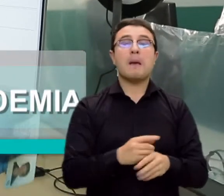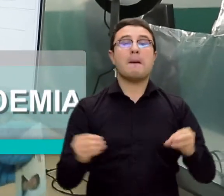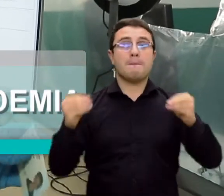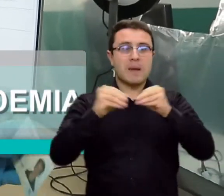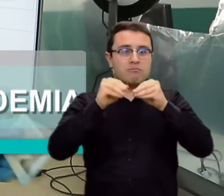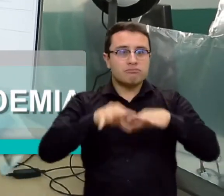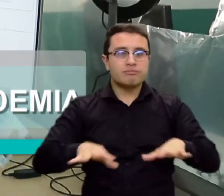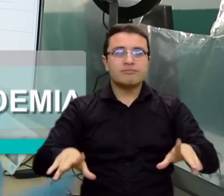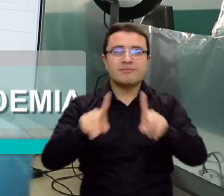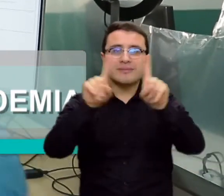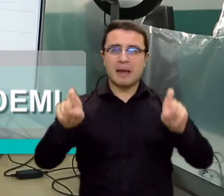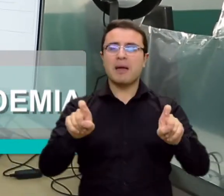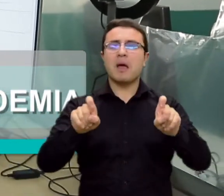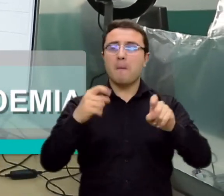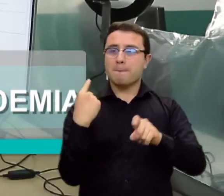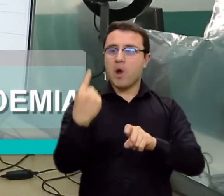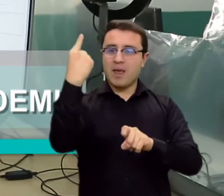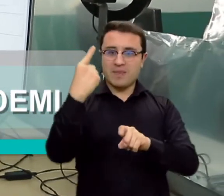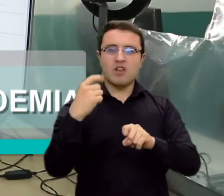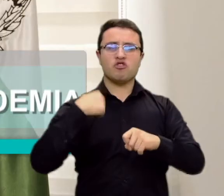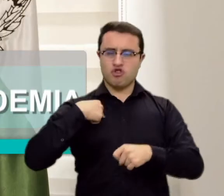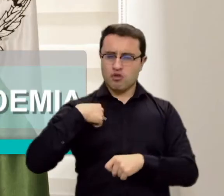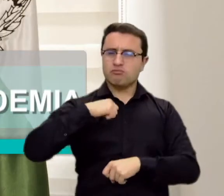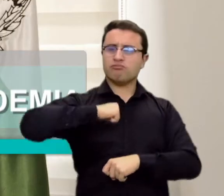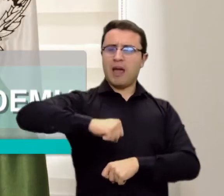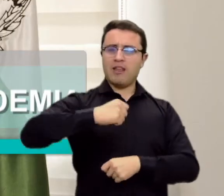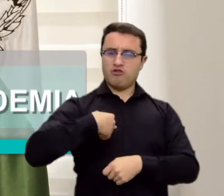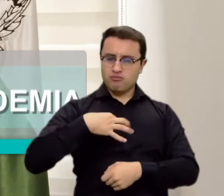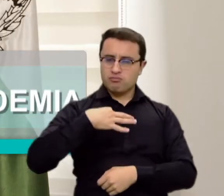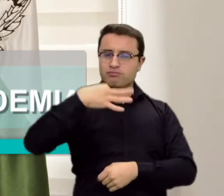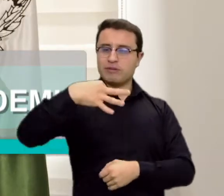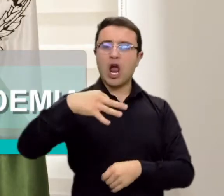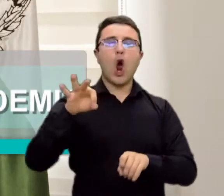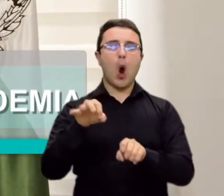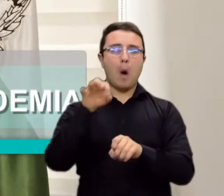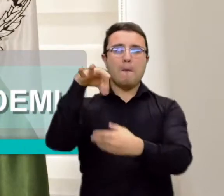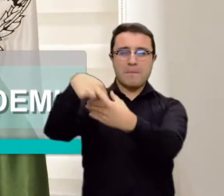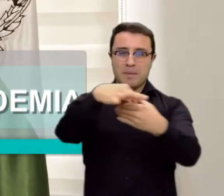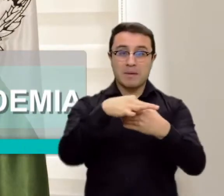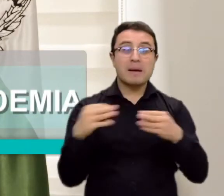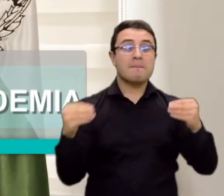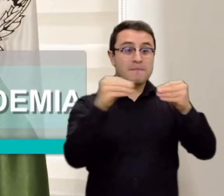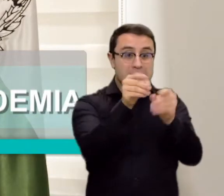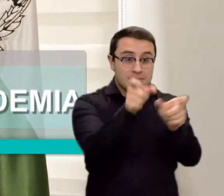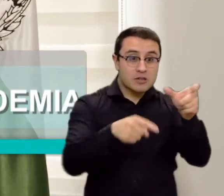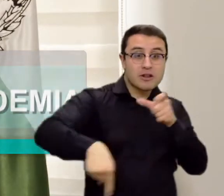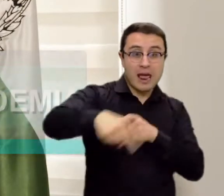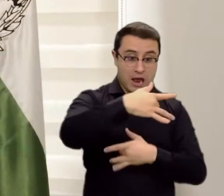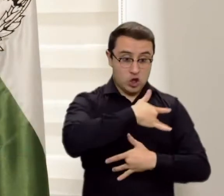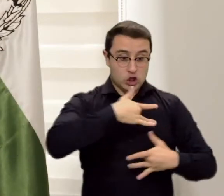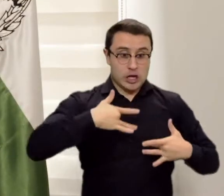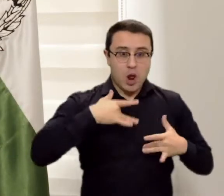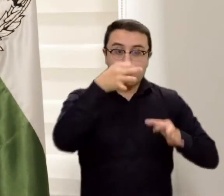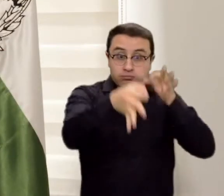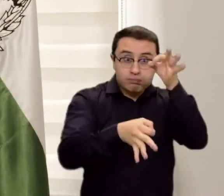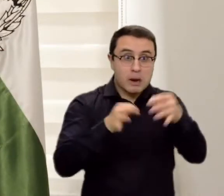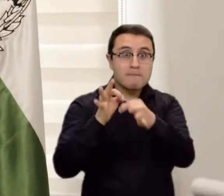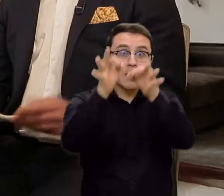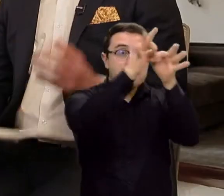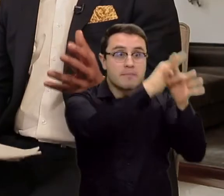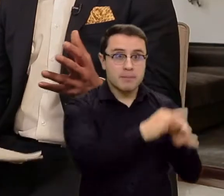tema de los derechos políticos de elegir y ser elegido, sino también los derechos de la salud de los ciudadanos y los candidatos en estos municipios.